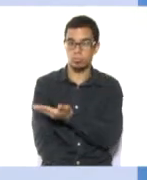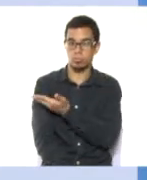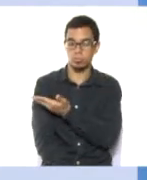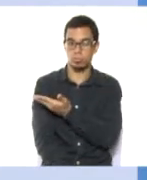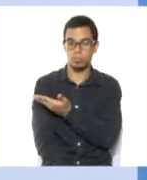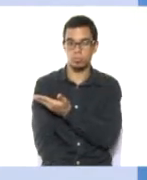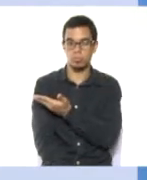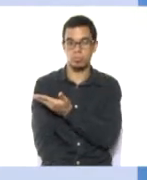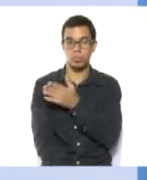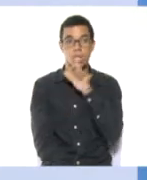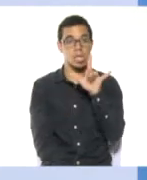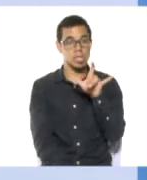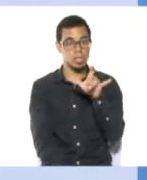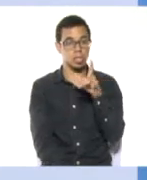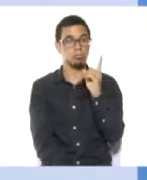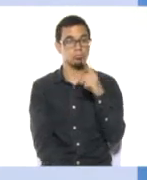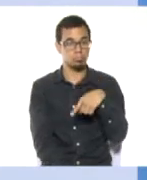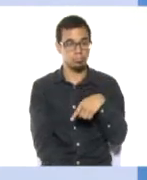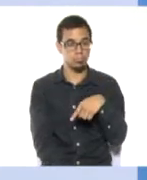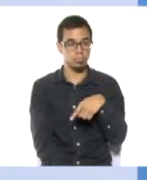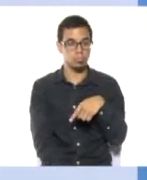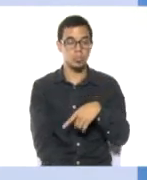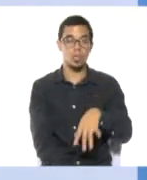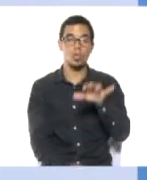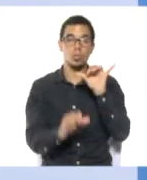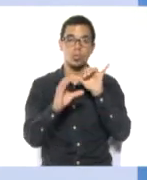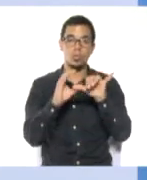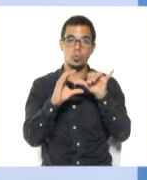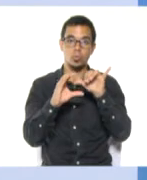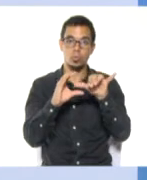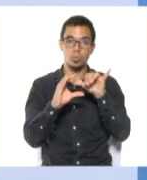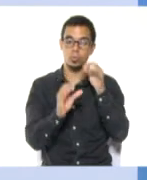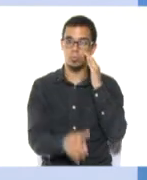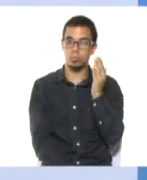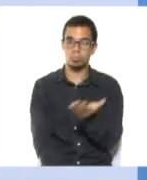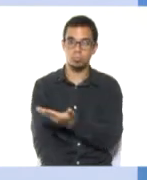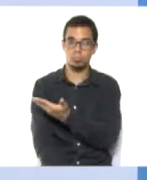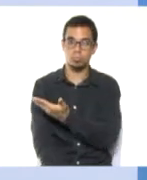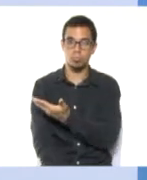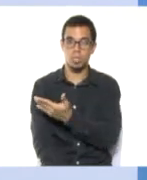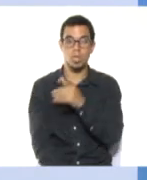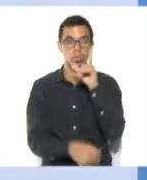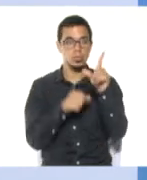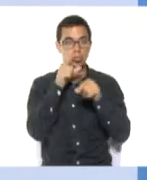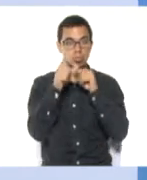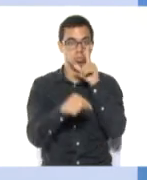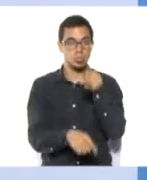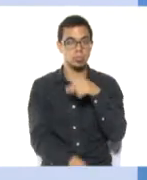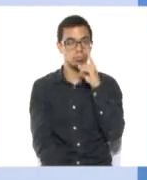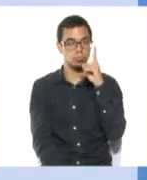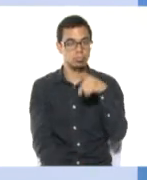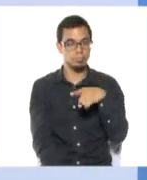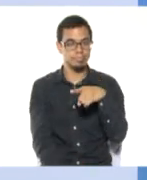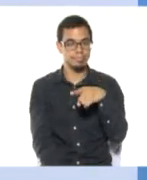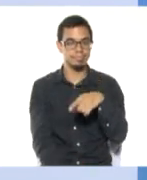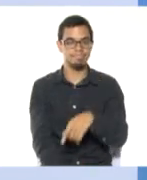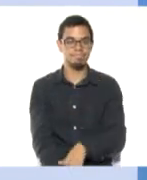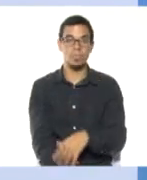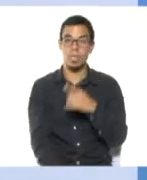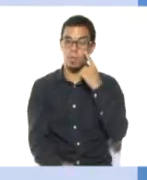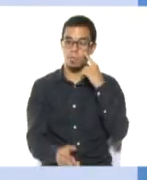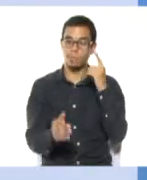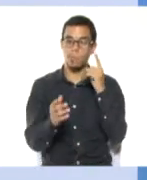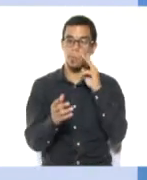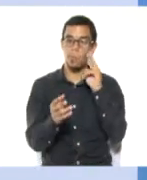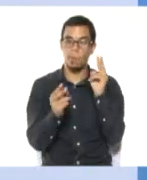Cada Familia Una Escuela y por nuestro canal de YouTube Cada Familia Una Escuela oficial y así podrán ver todas nuestras